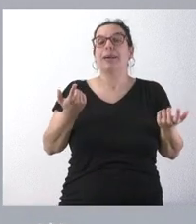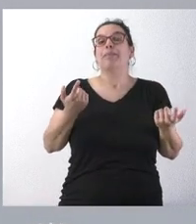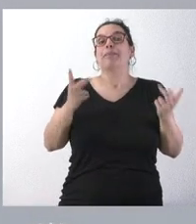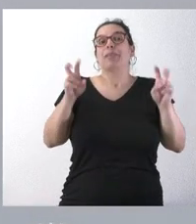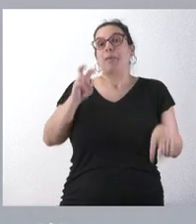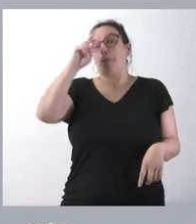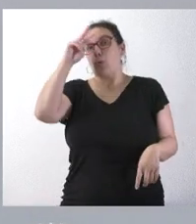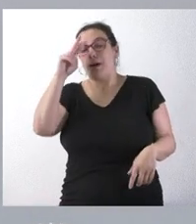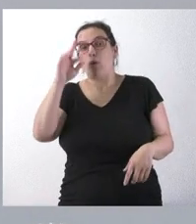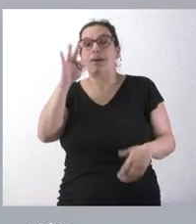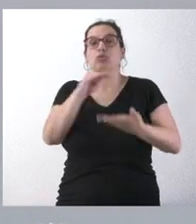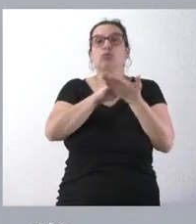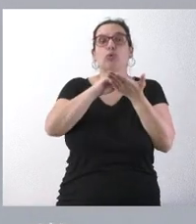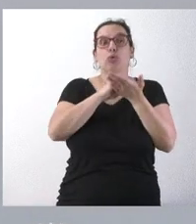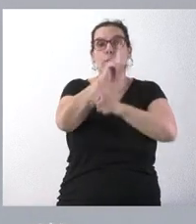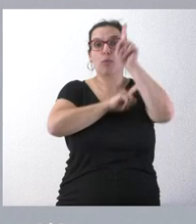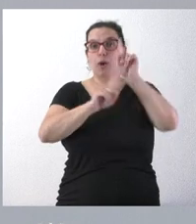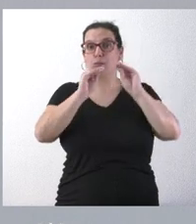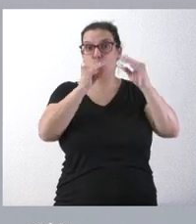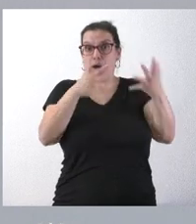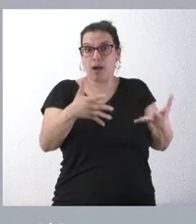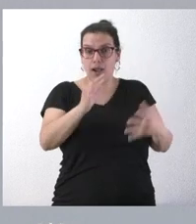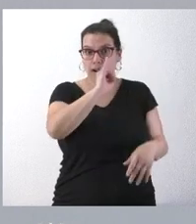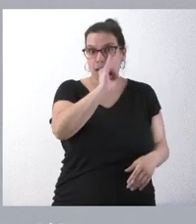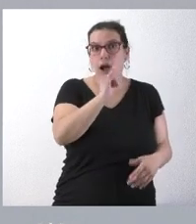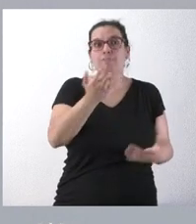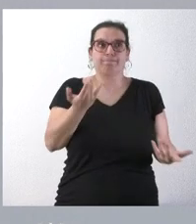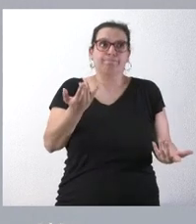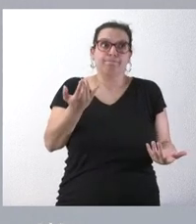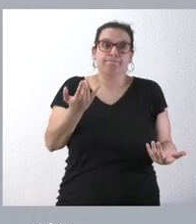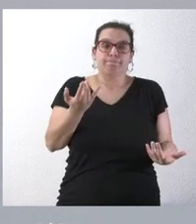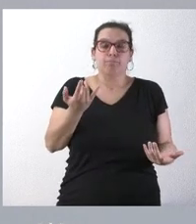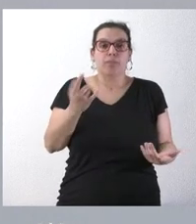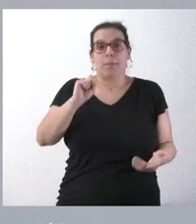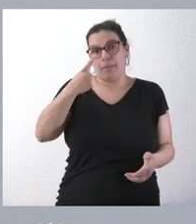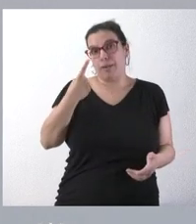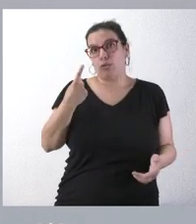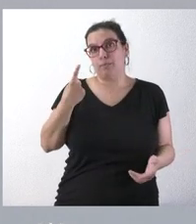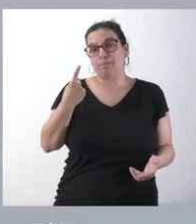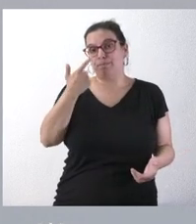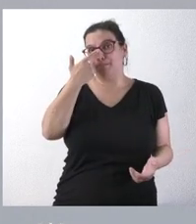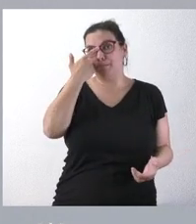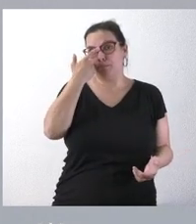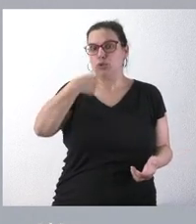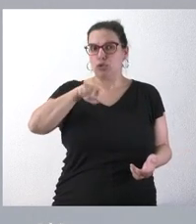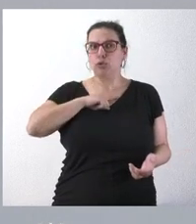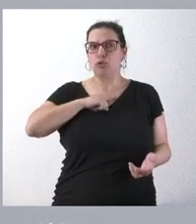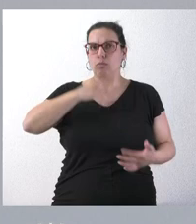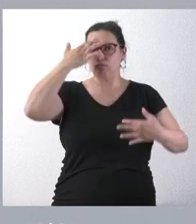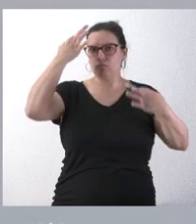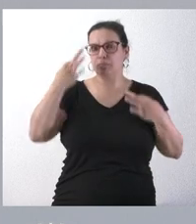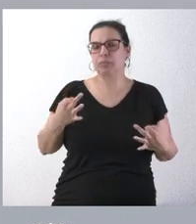y la solución al problema que actualmente se está atravesando, yo diría dos cosas. En primer lugar, creemos firmemente